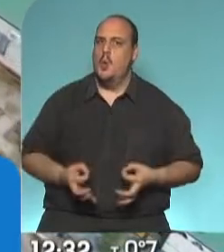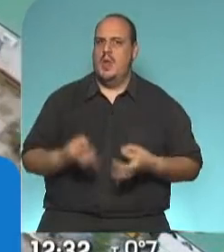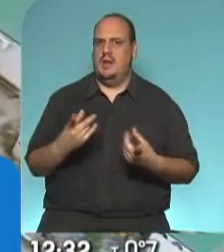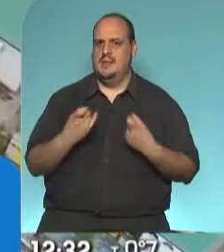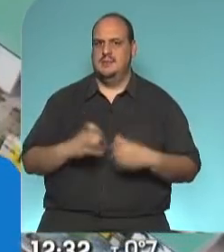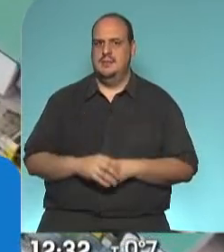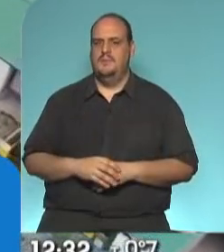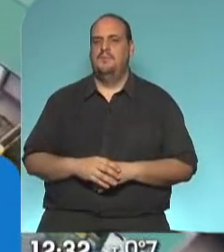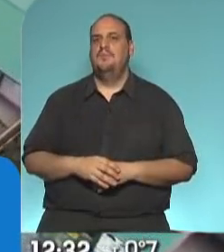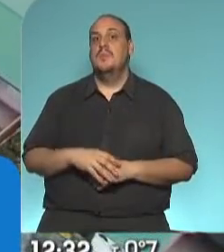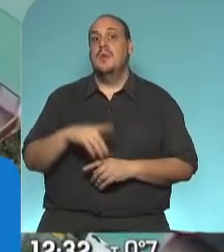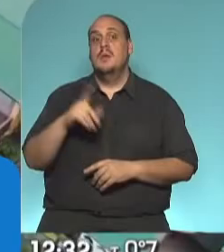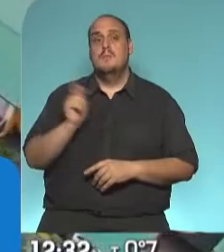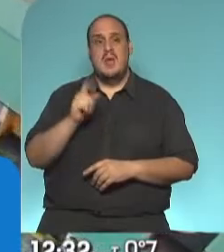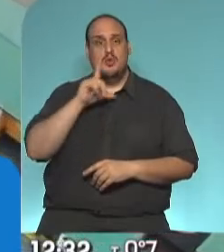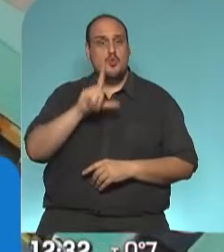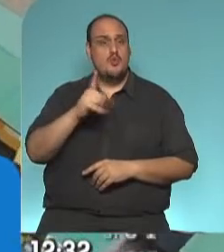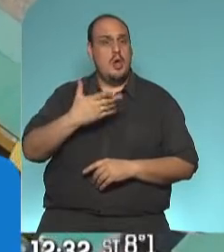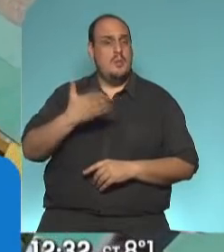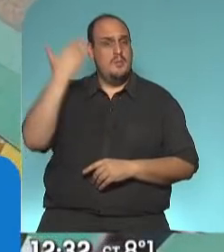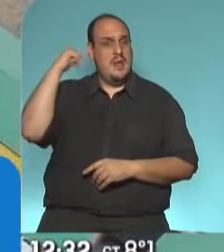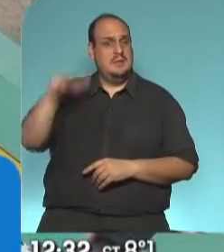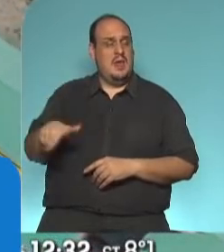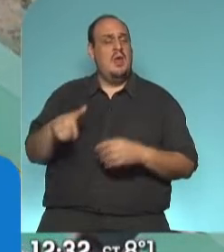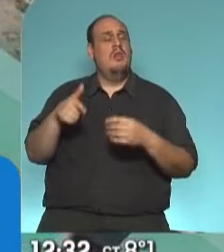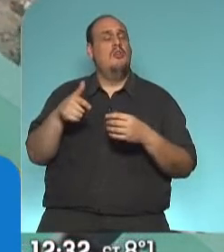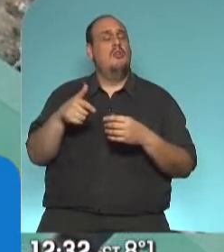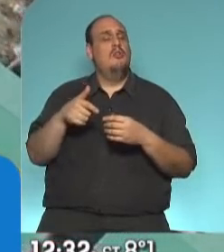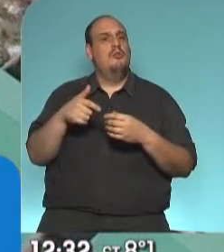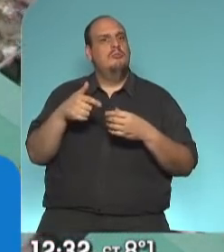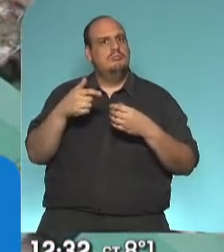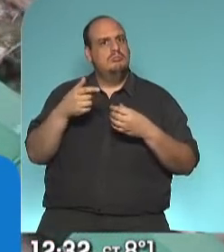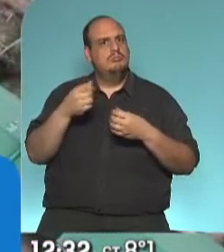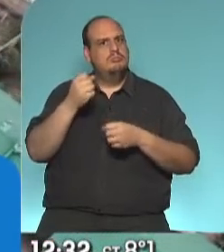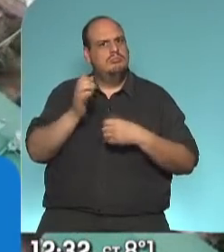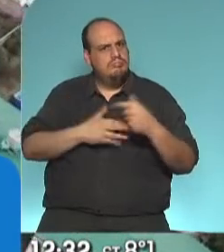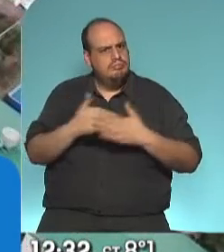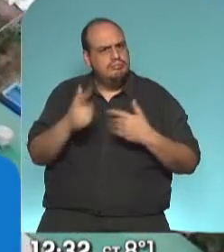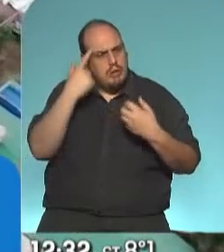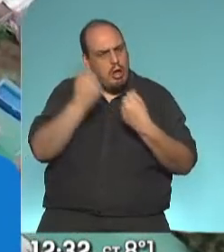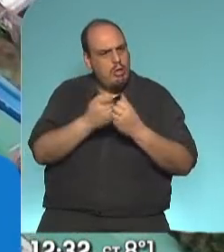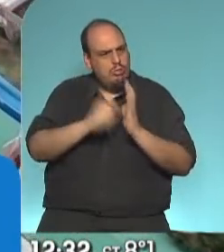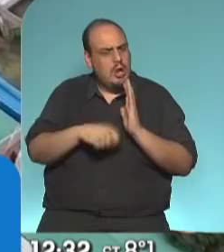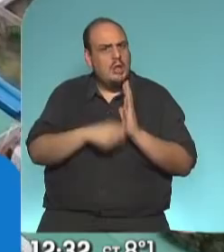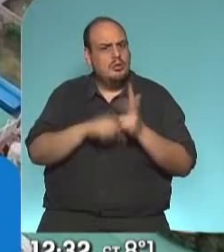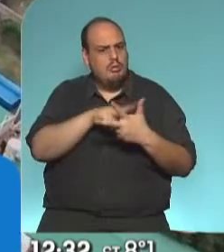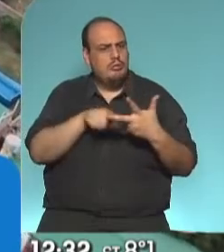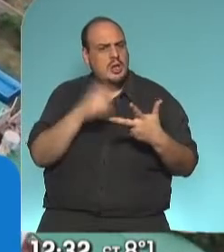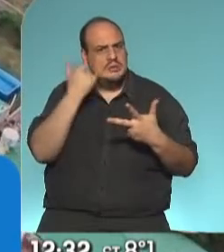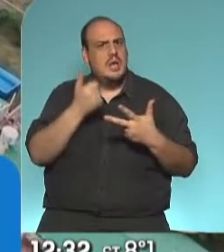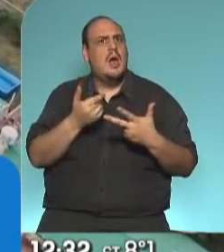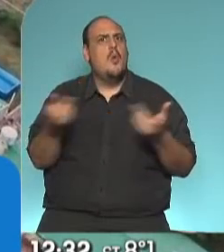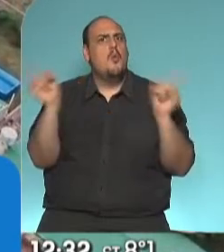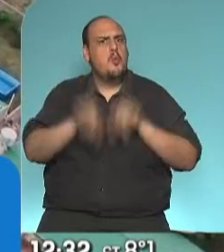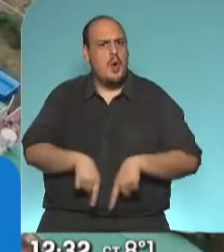pasado han comenzado, se han puesto en marcha nuevamente estos tres contratos, estos tres contratos que estaban